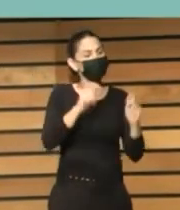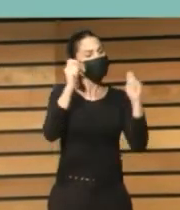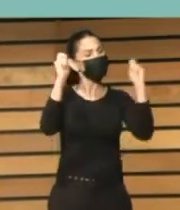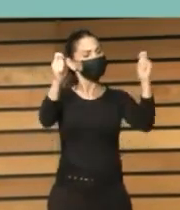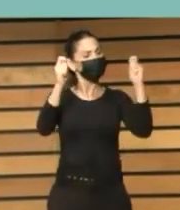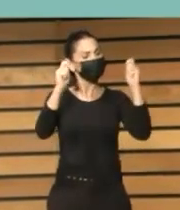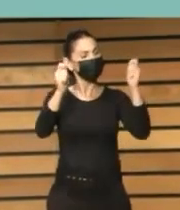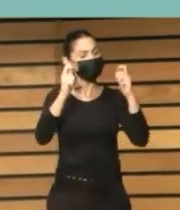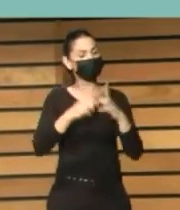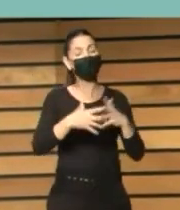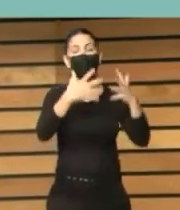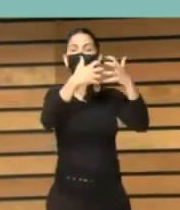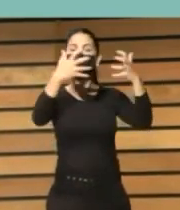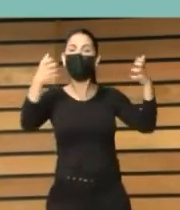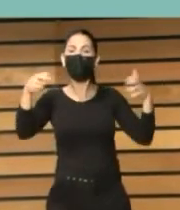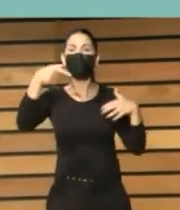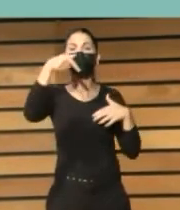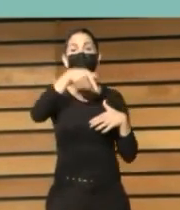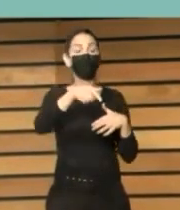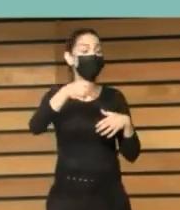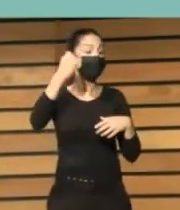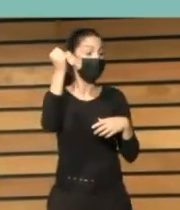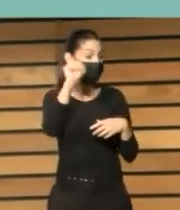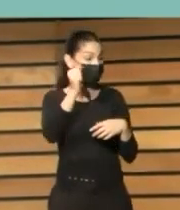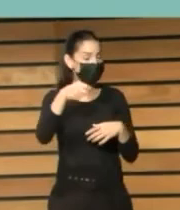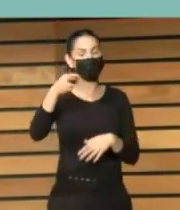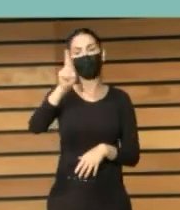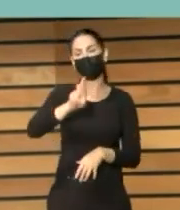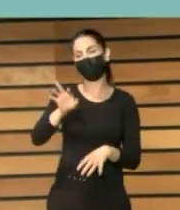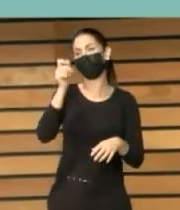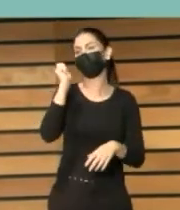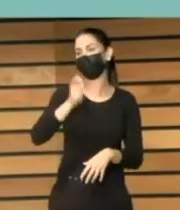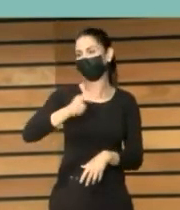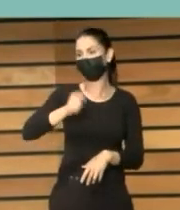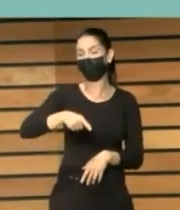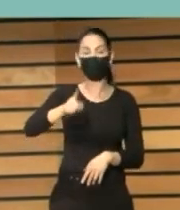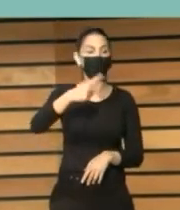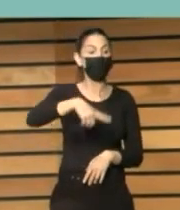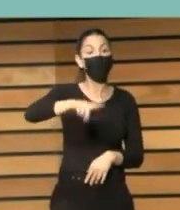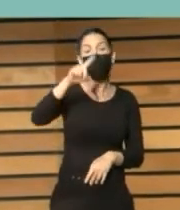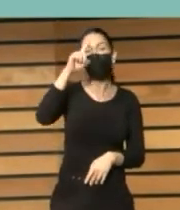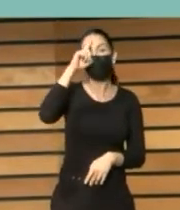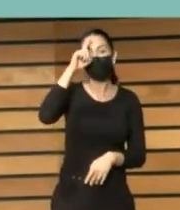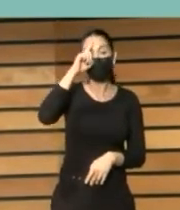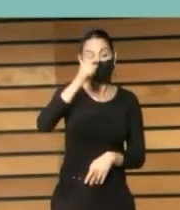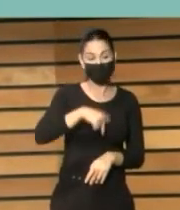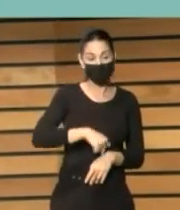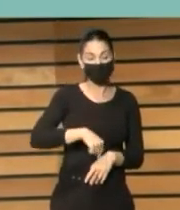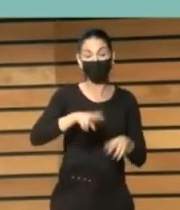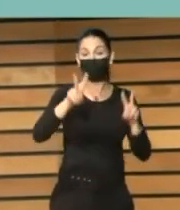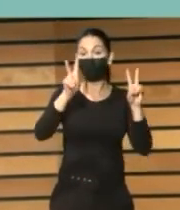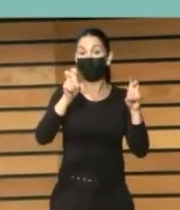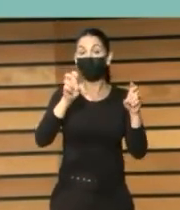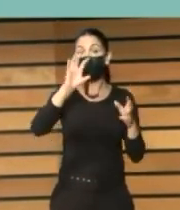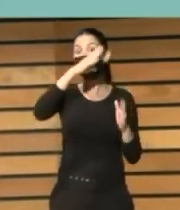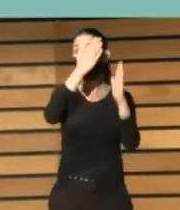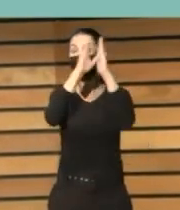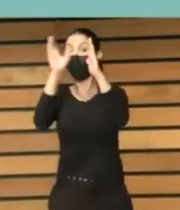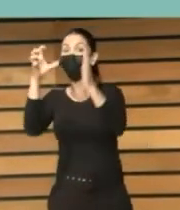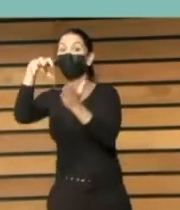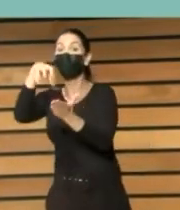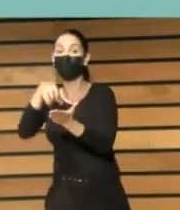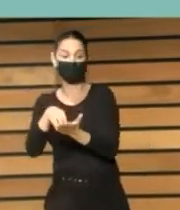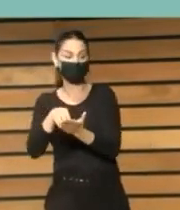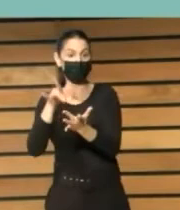con una frase que ella repetía con mucha frecuencia ella decía no sabe lo que se pierde quien a la biblioteca no entra